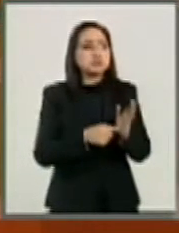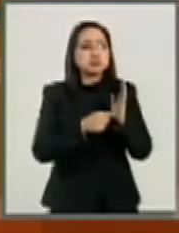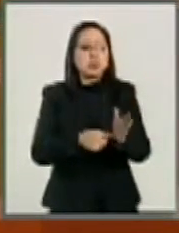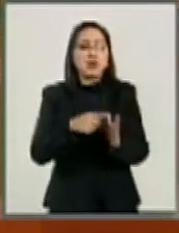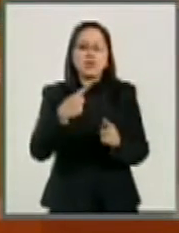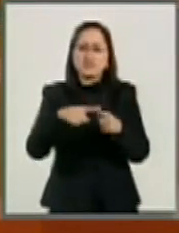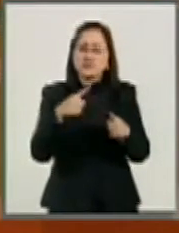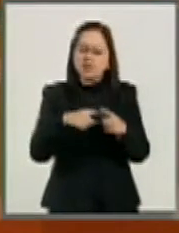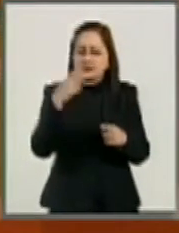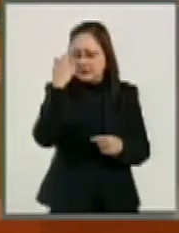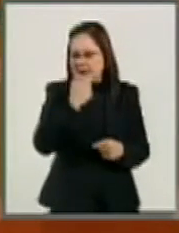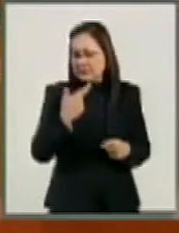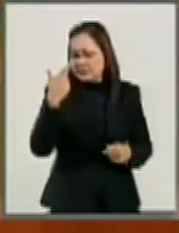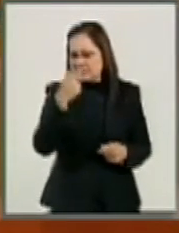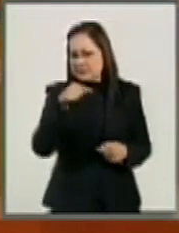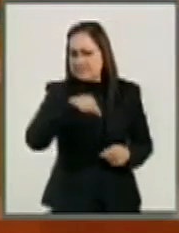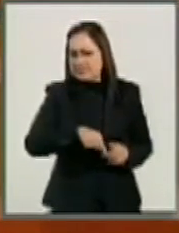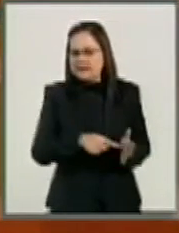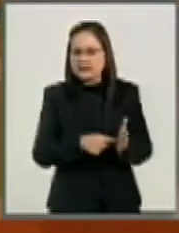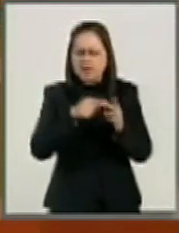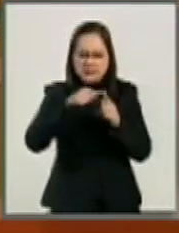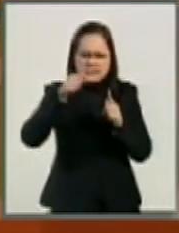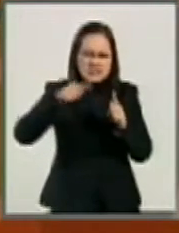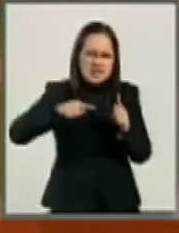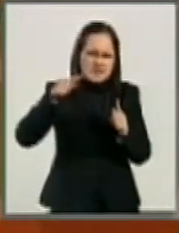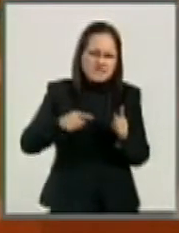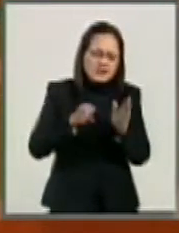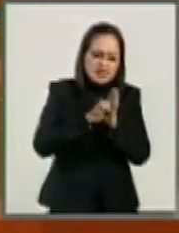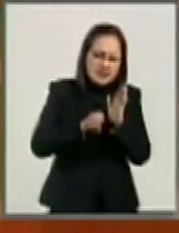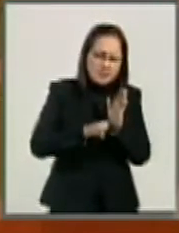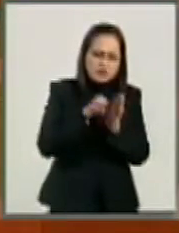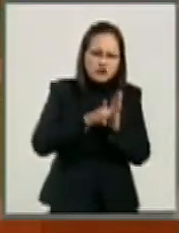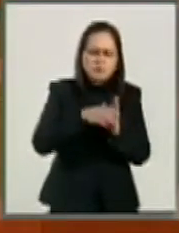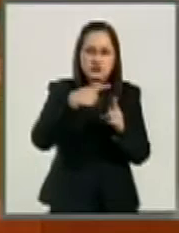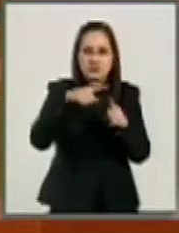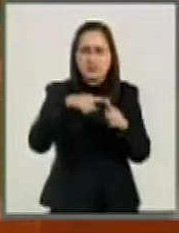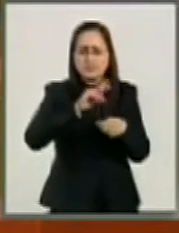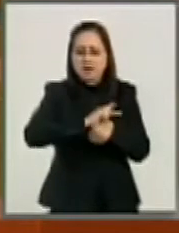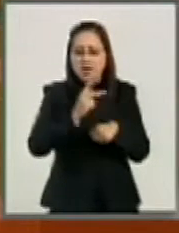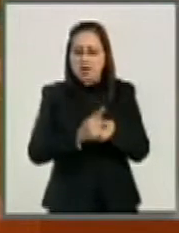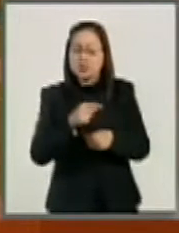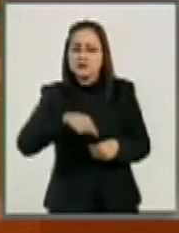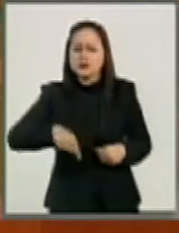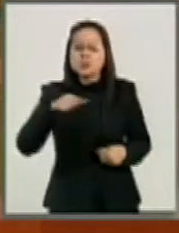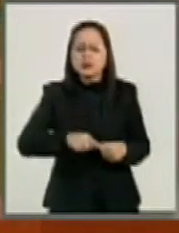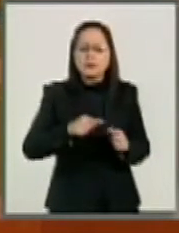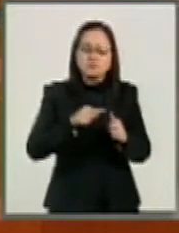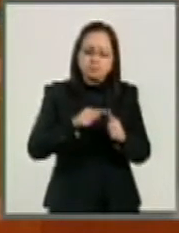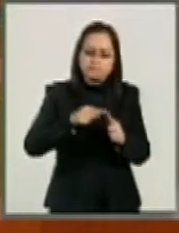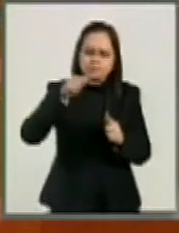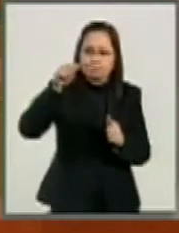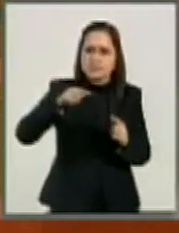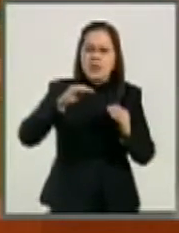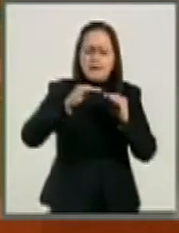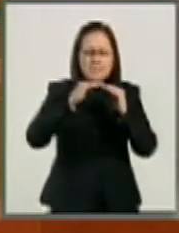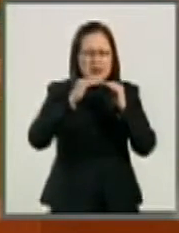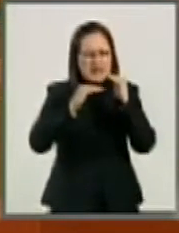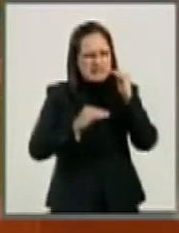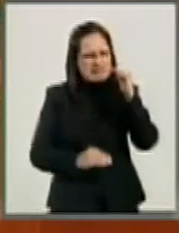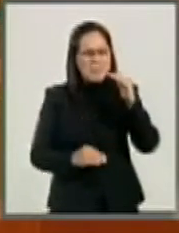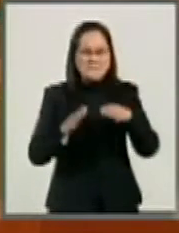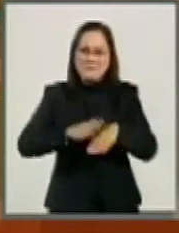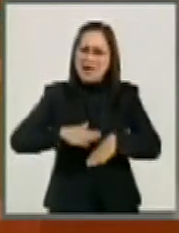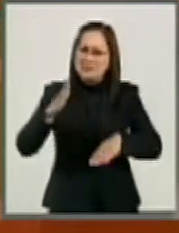abundancia de cifras y ejemplos. Por otro lado, el crecimiento de la desigualdad nos